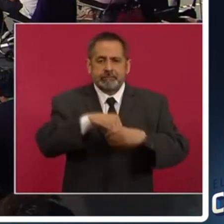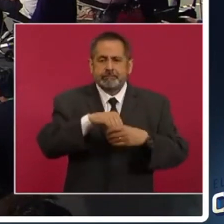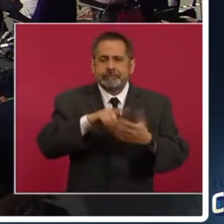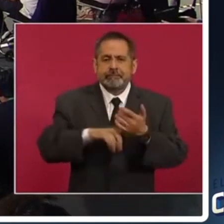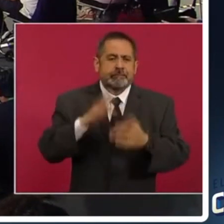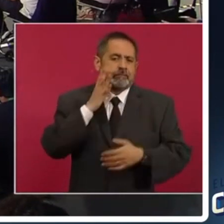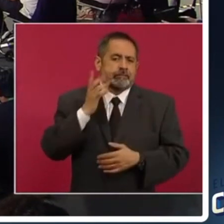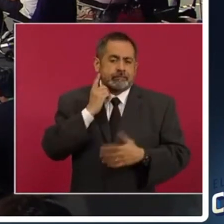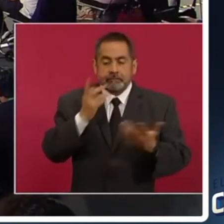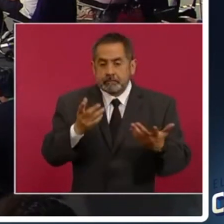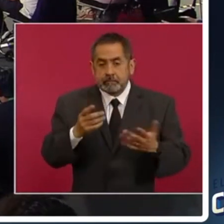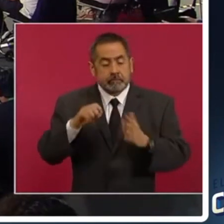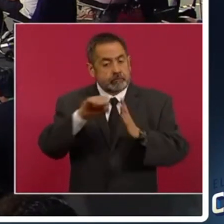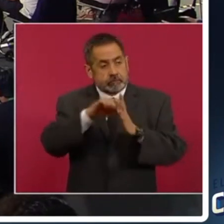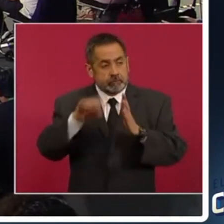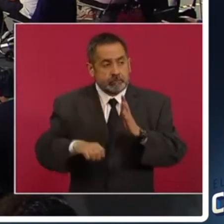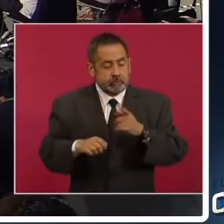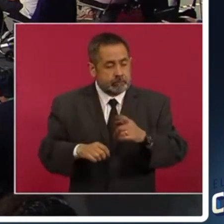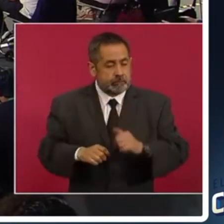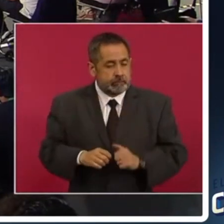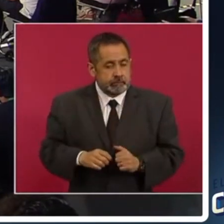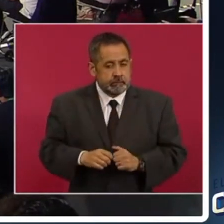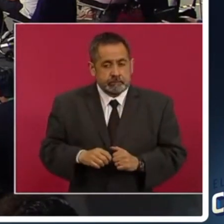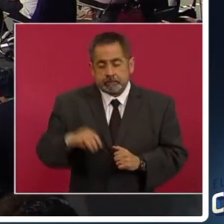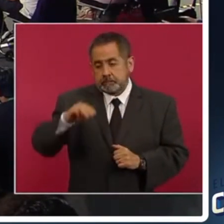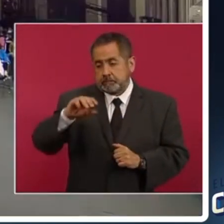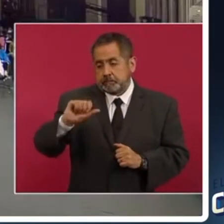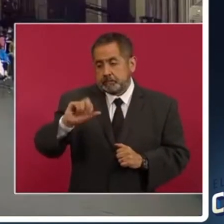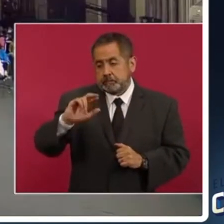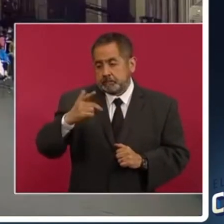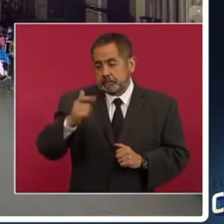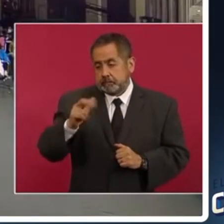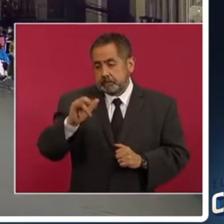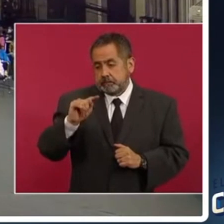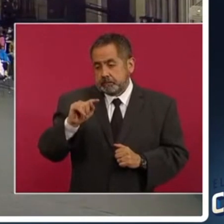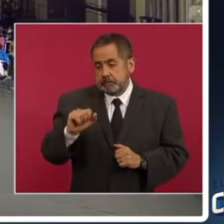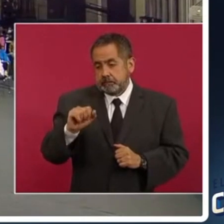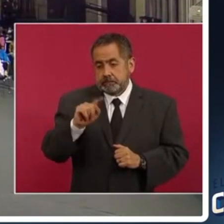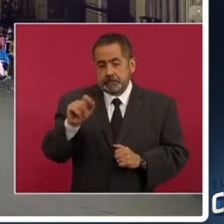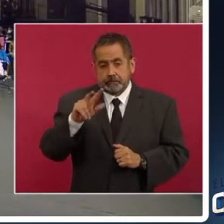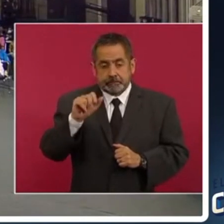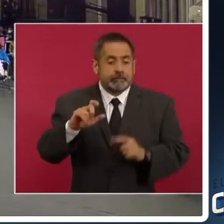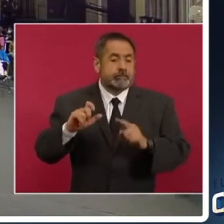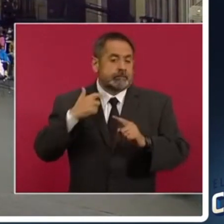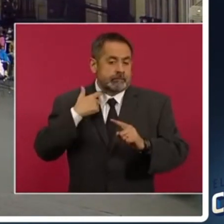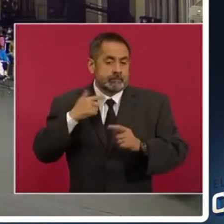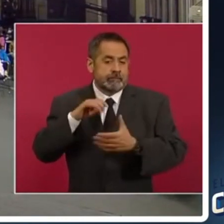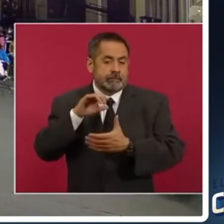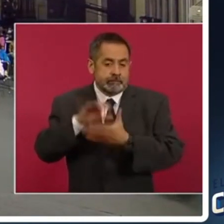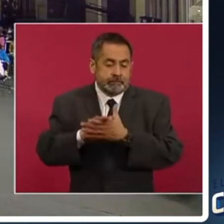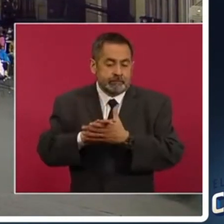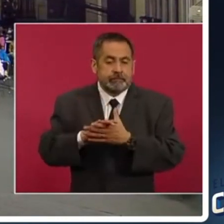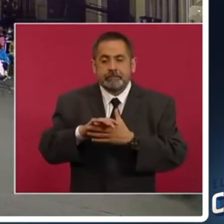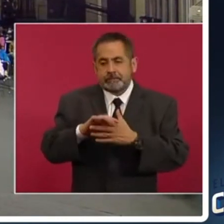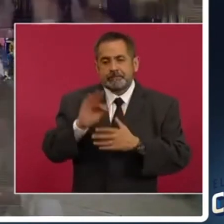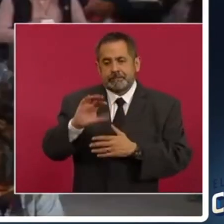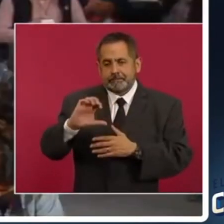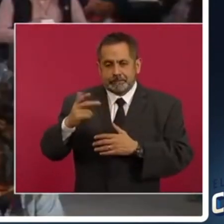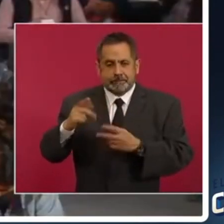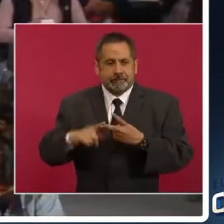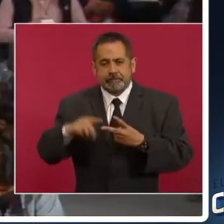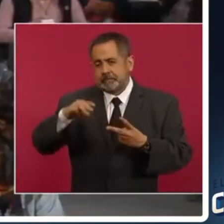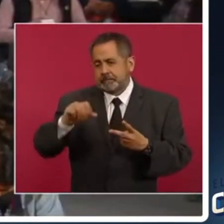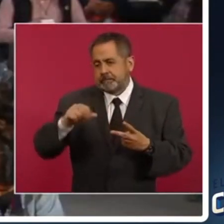Diputados. Y como ejemplo tenemos a Margarita Zavala, quien es esposa de Felipe Calderón, y también a Mariana